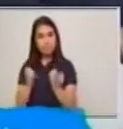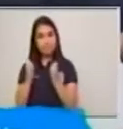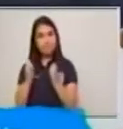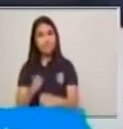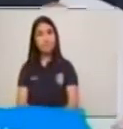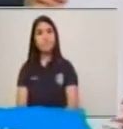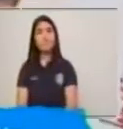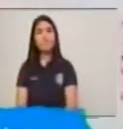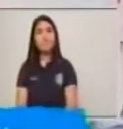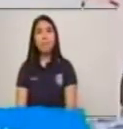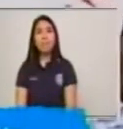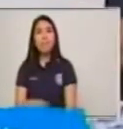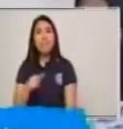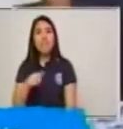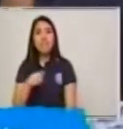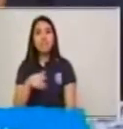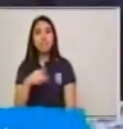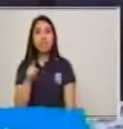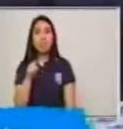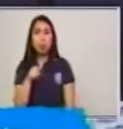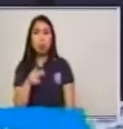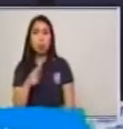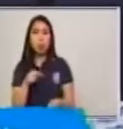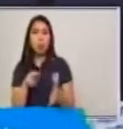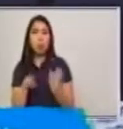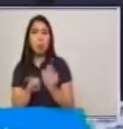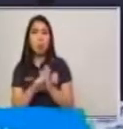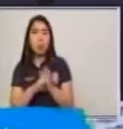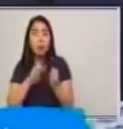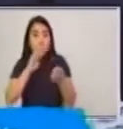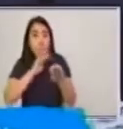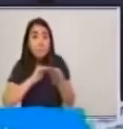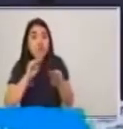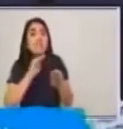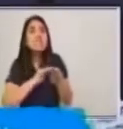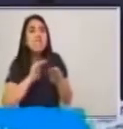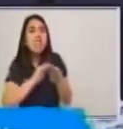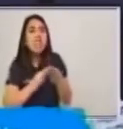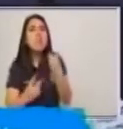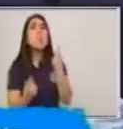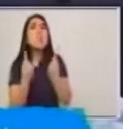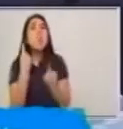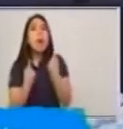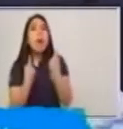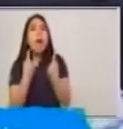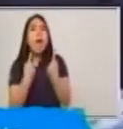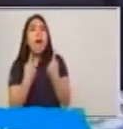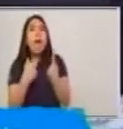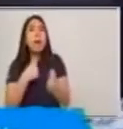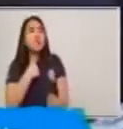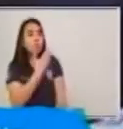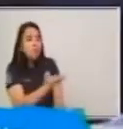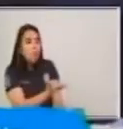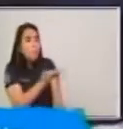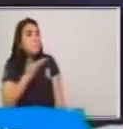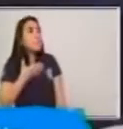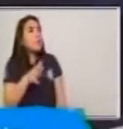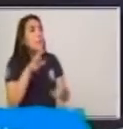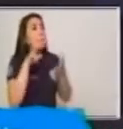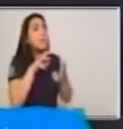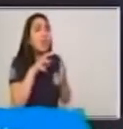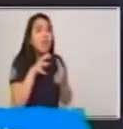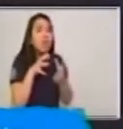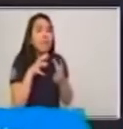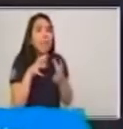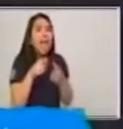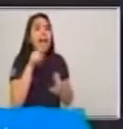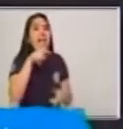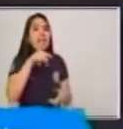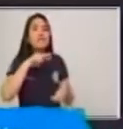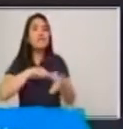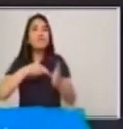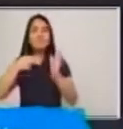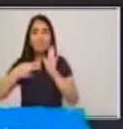mensaje, que es el otro elemento que tenemos.